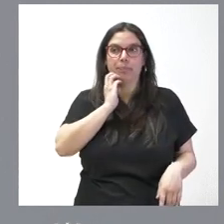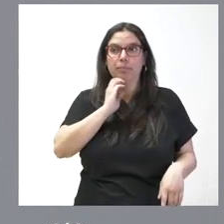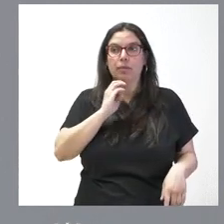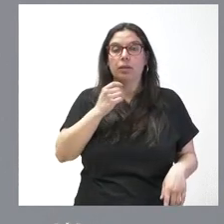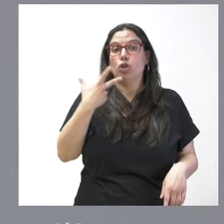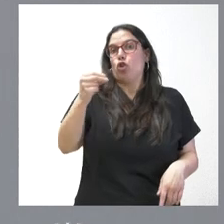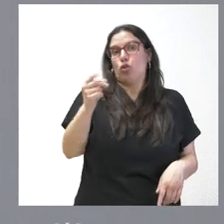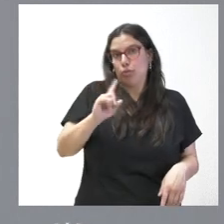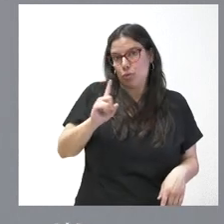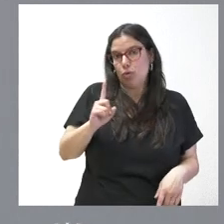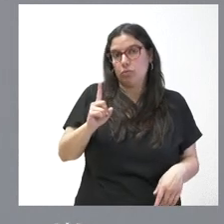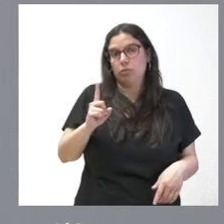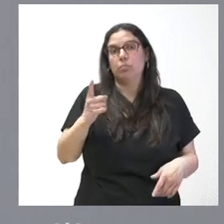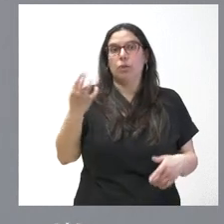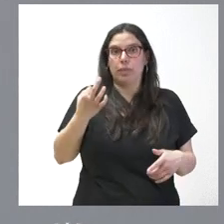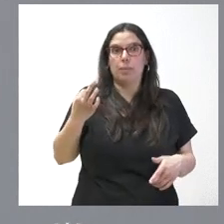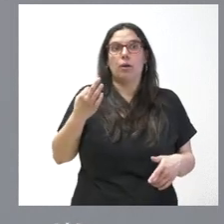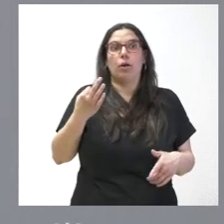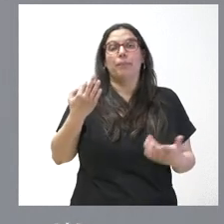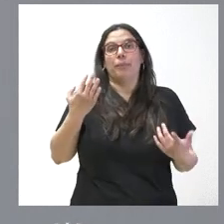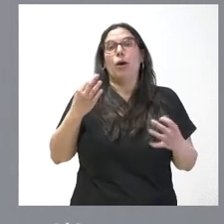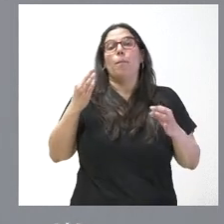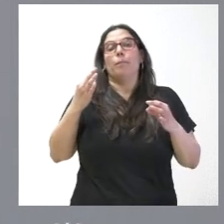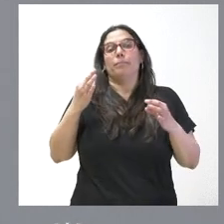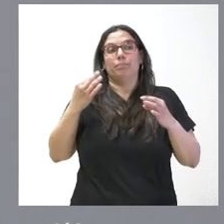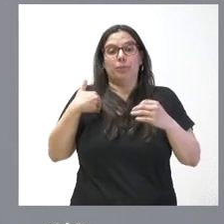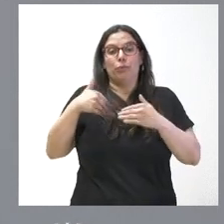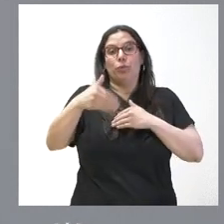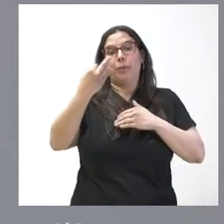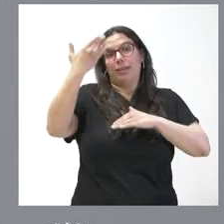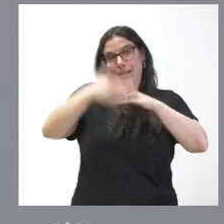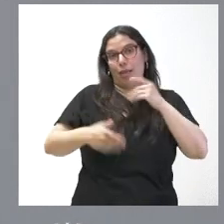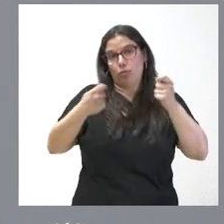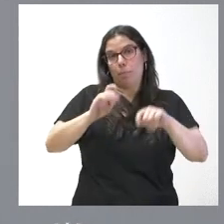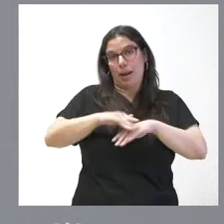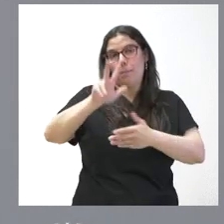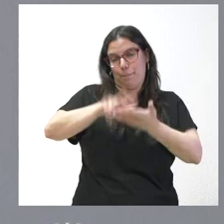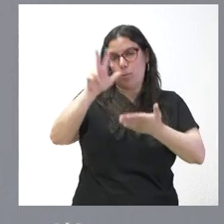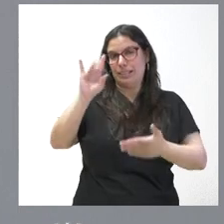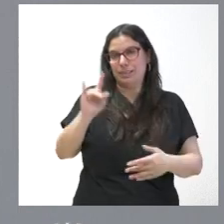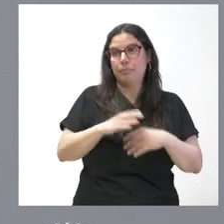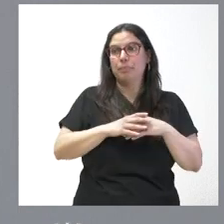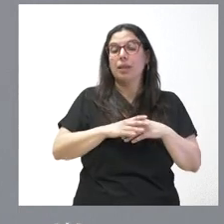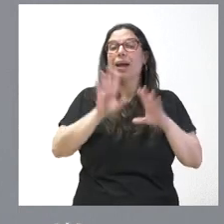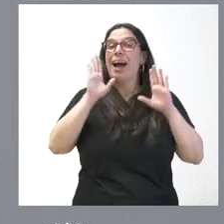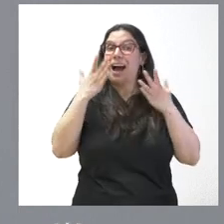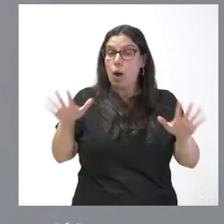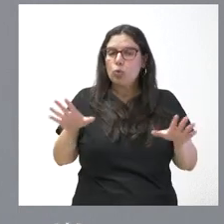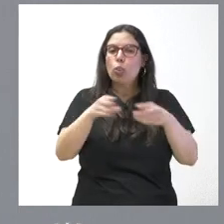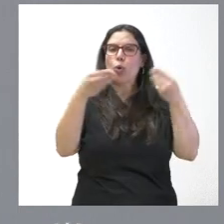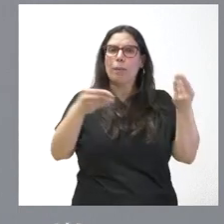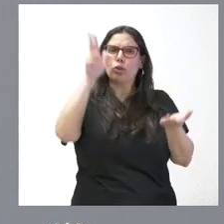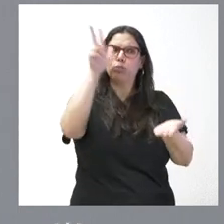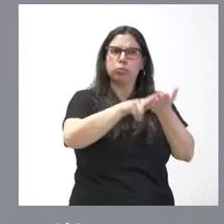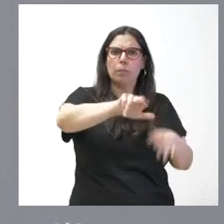que no de antemano pero sí que habrá un momento en que lógicamente tendremos que cerrar el documento y aprobarlo el que se apruebe el documento tampoco significa